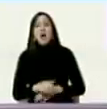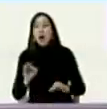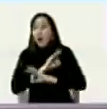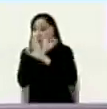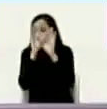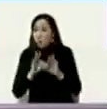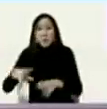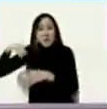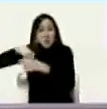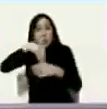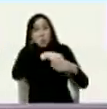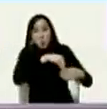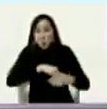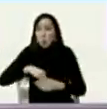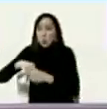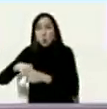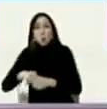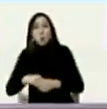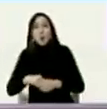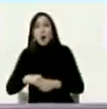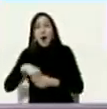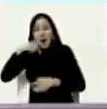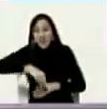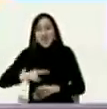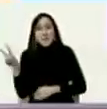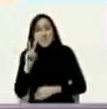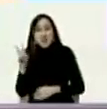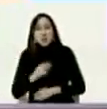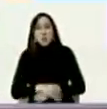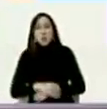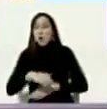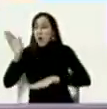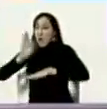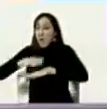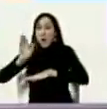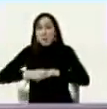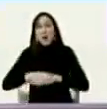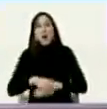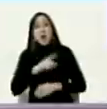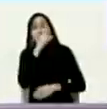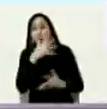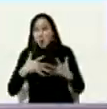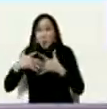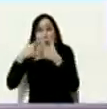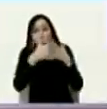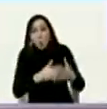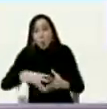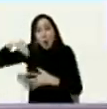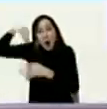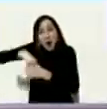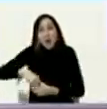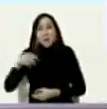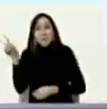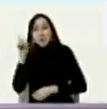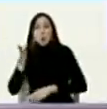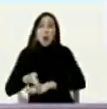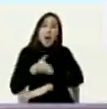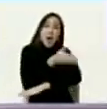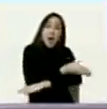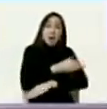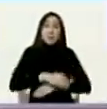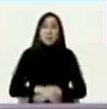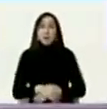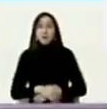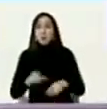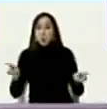invasión en el momento de tensiones en que llamaban a que invadiera Donald Trump con su ejército Venezuela como invadió a